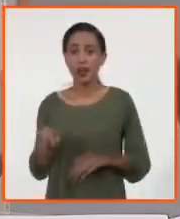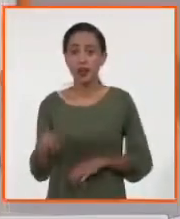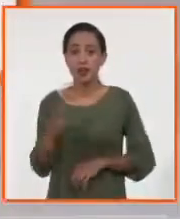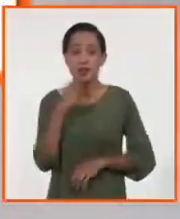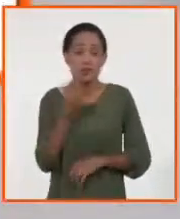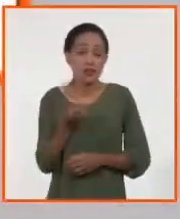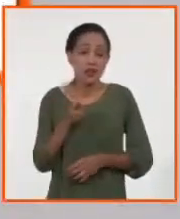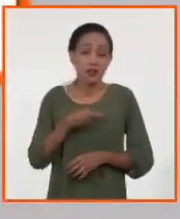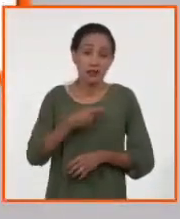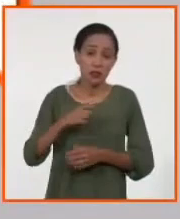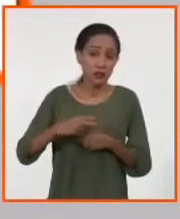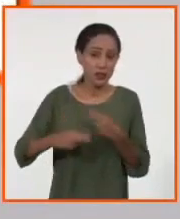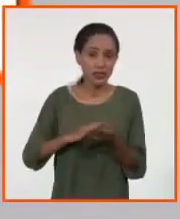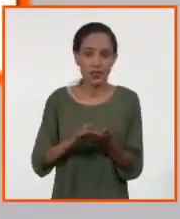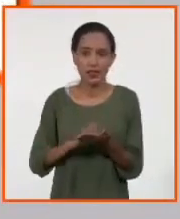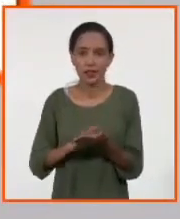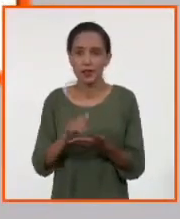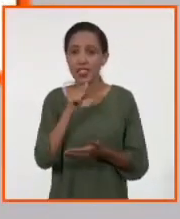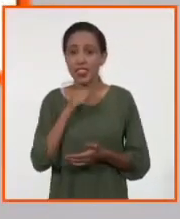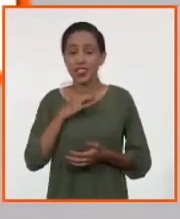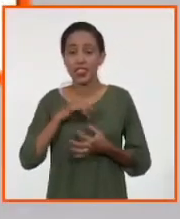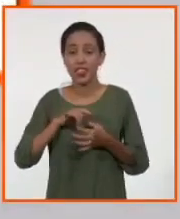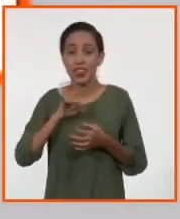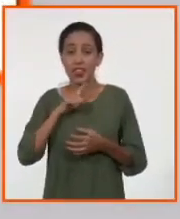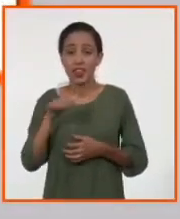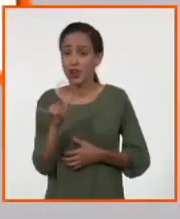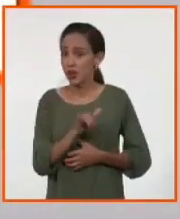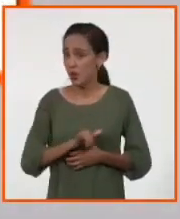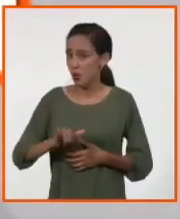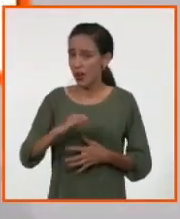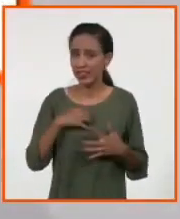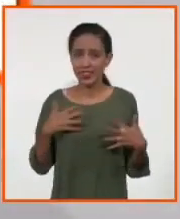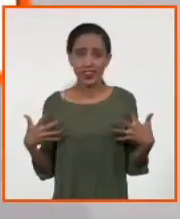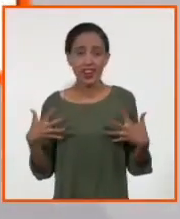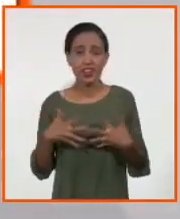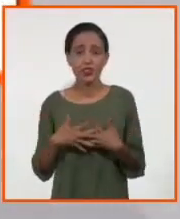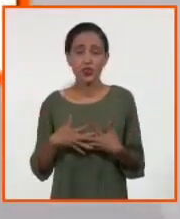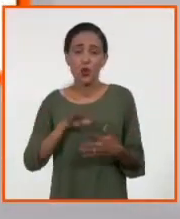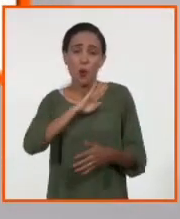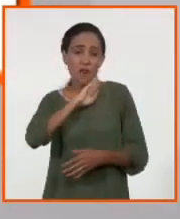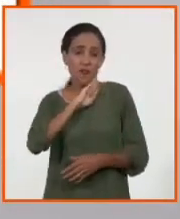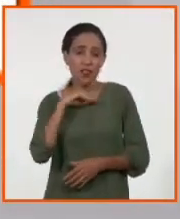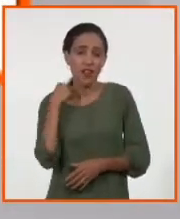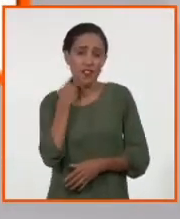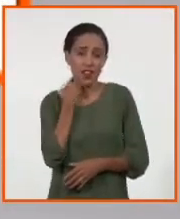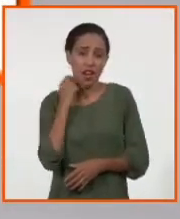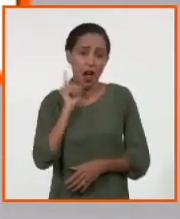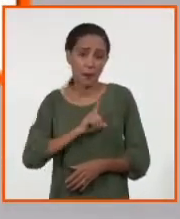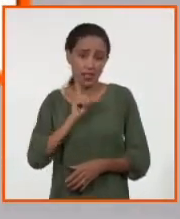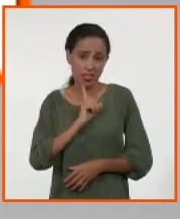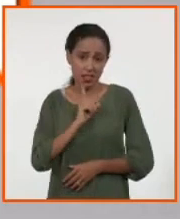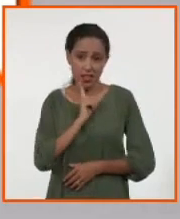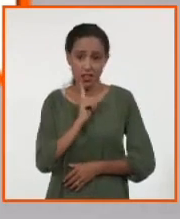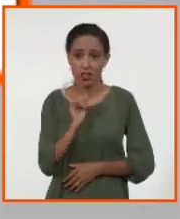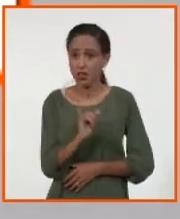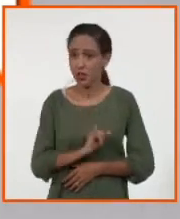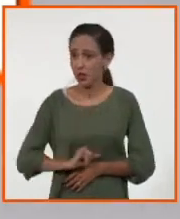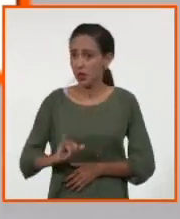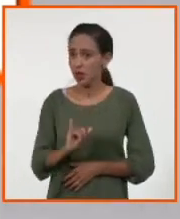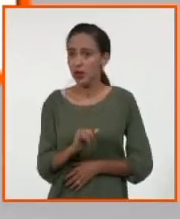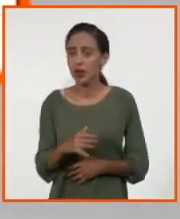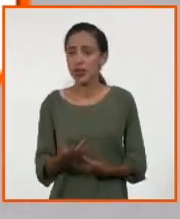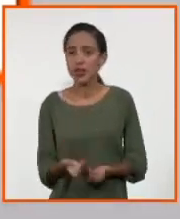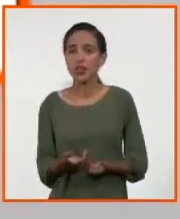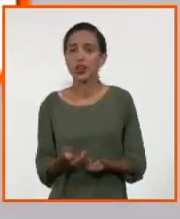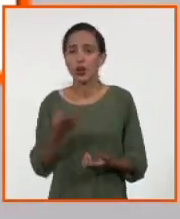estamos hablando del dengue. de la familia de la fiebre amarilla, que Cuba tiene una historia bella en relación a la fiebre